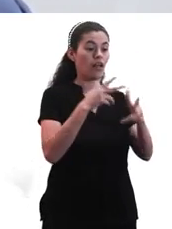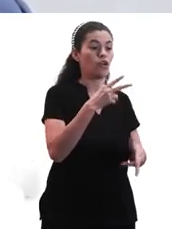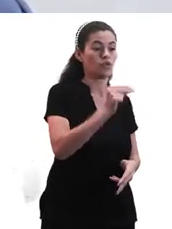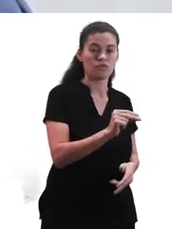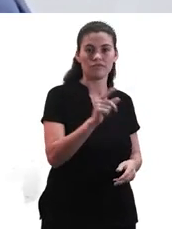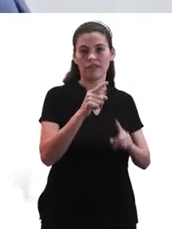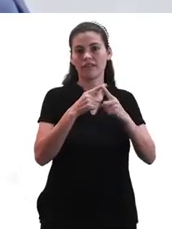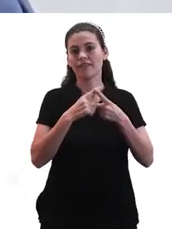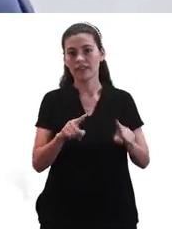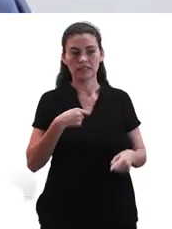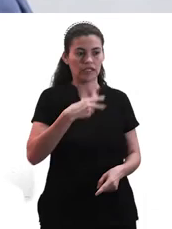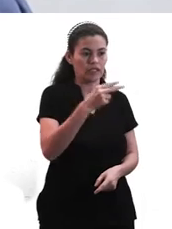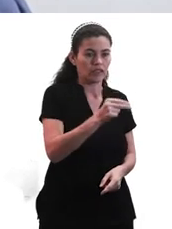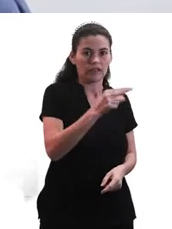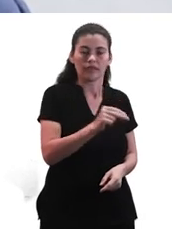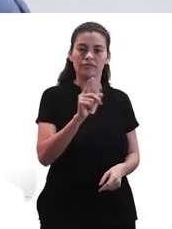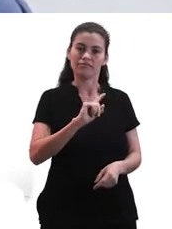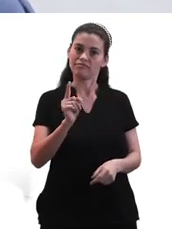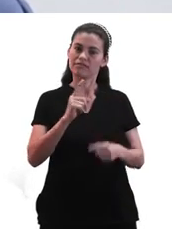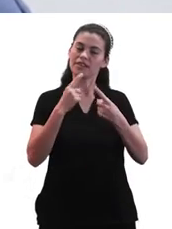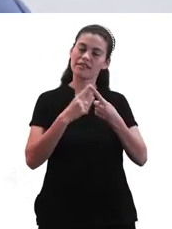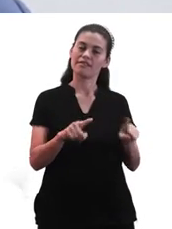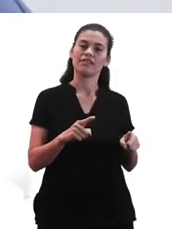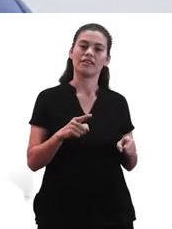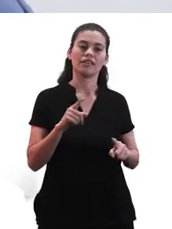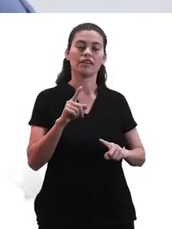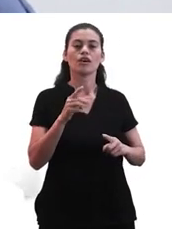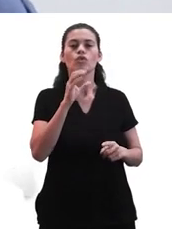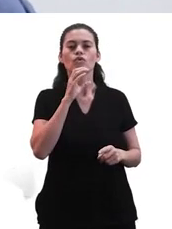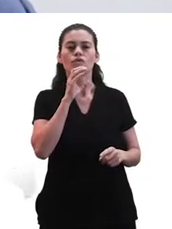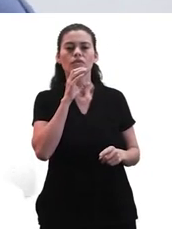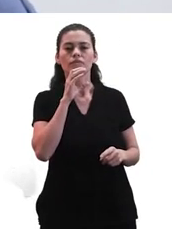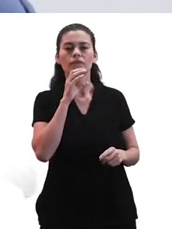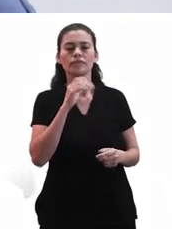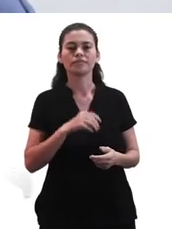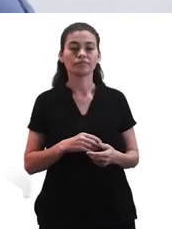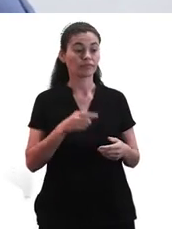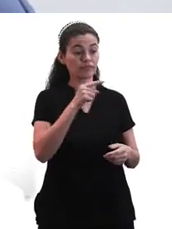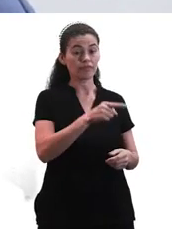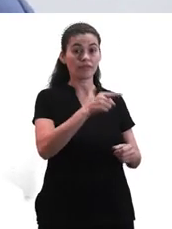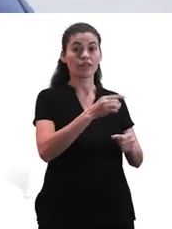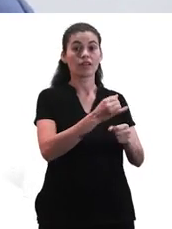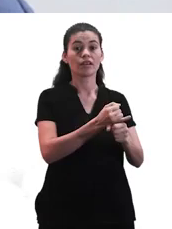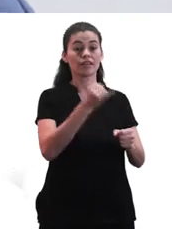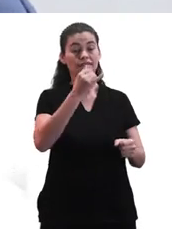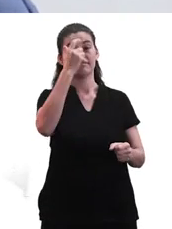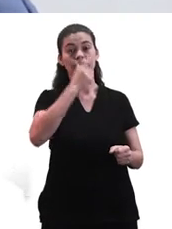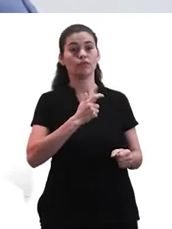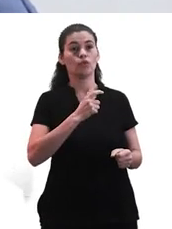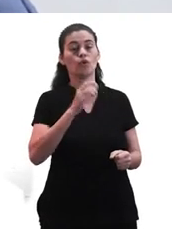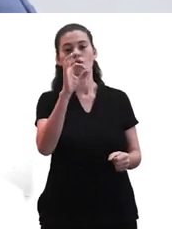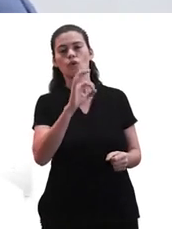de hoy ya no saben perder ciertas cosas o ciertas situaciones. ¿Es parte porque perdieron la autonomía también en el camino